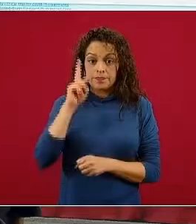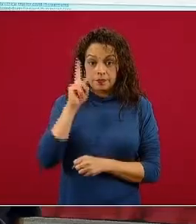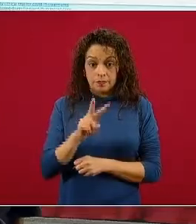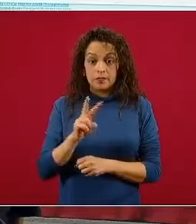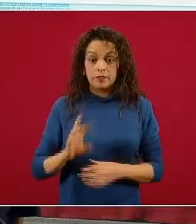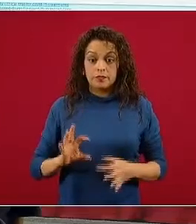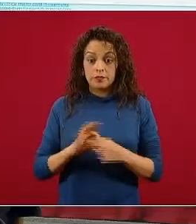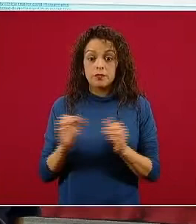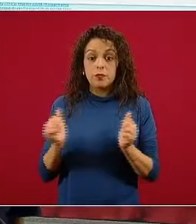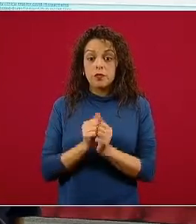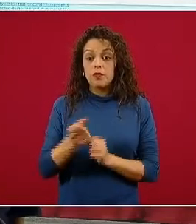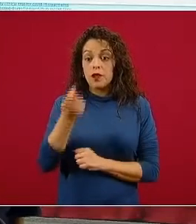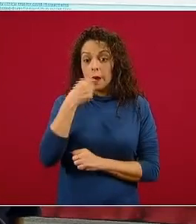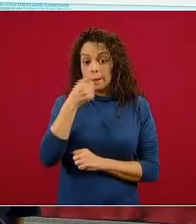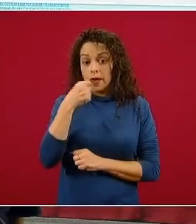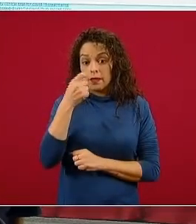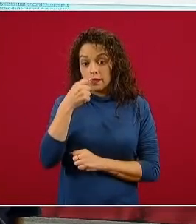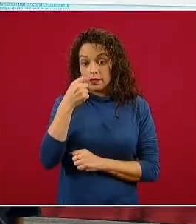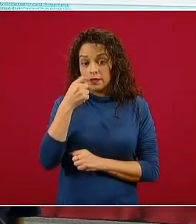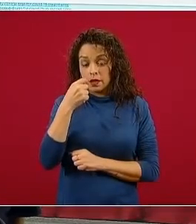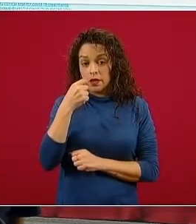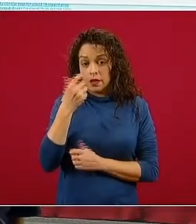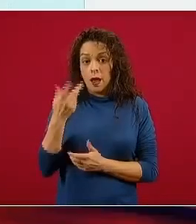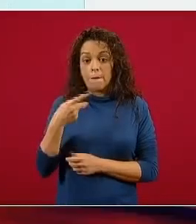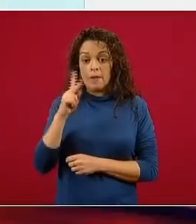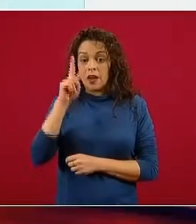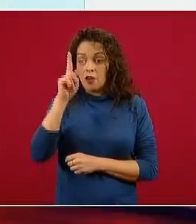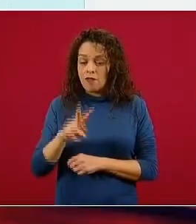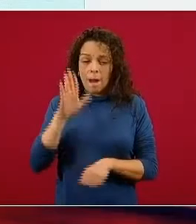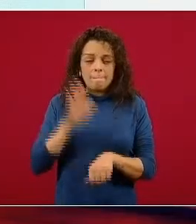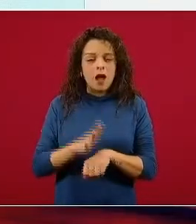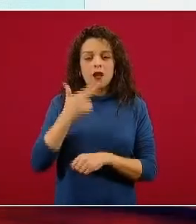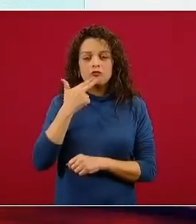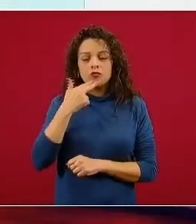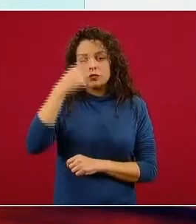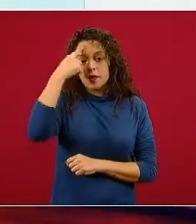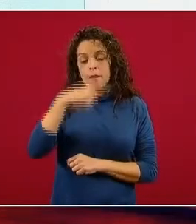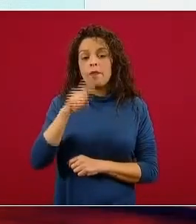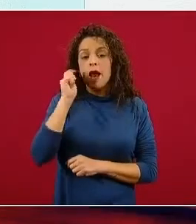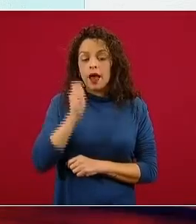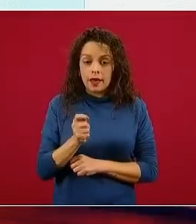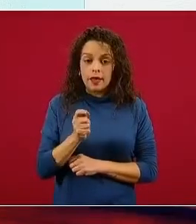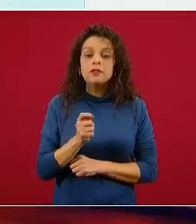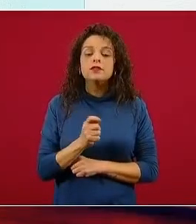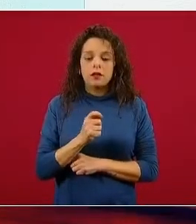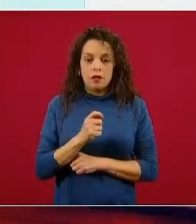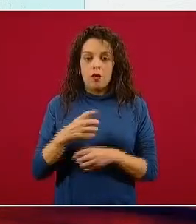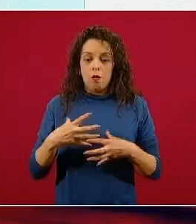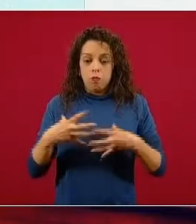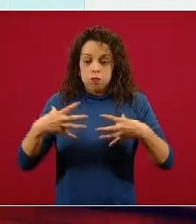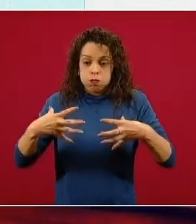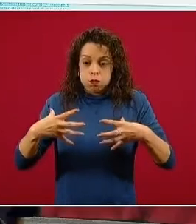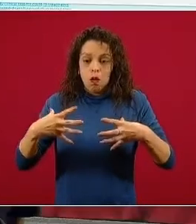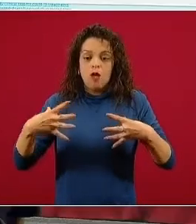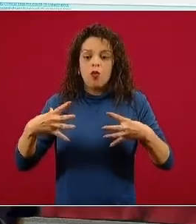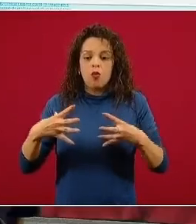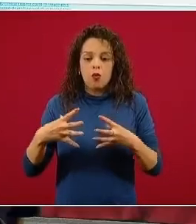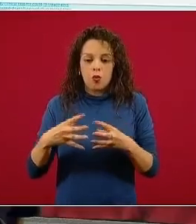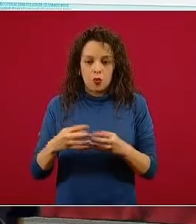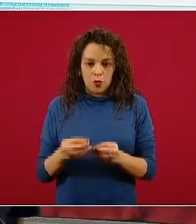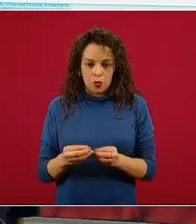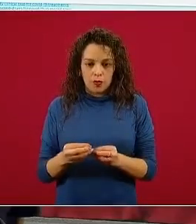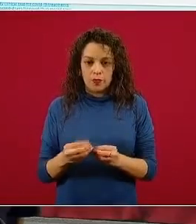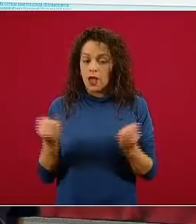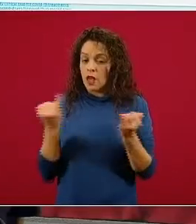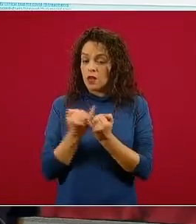pero en general es por su efecto antiinflamatorio, muy, muy potente. Desde luego, como todos los esteroides, tiene